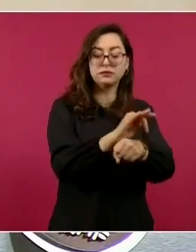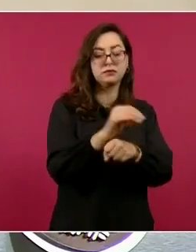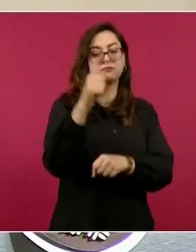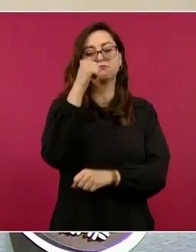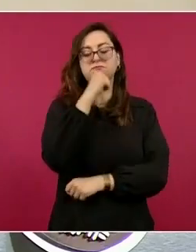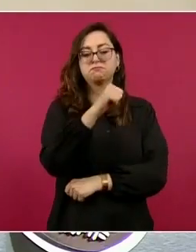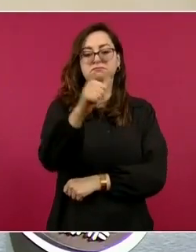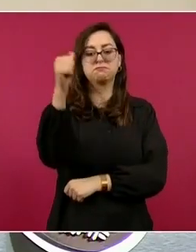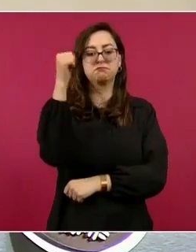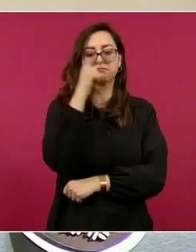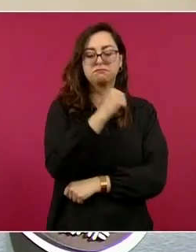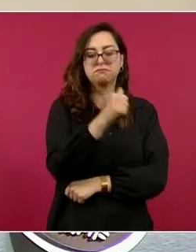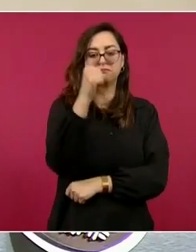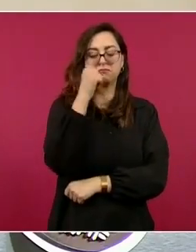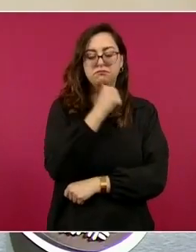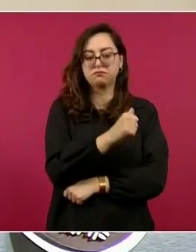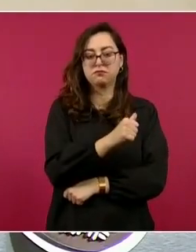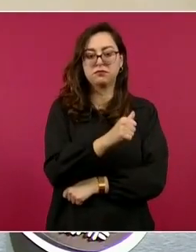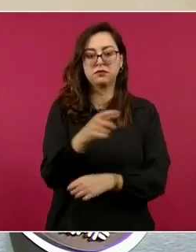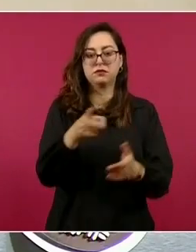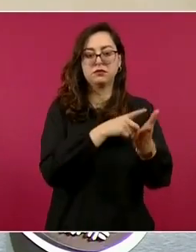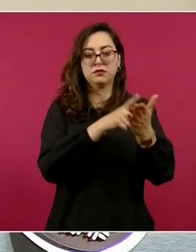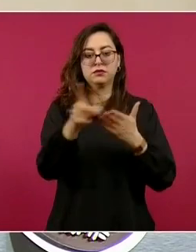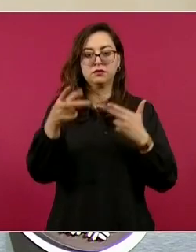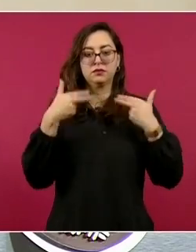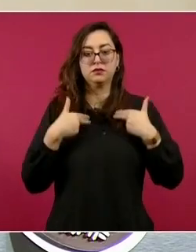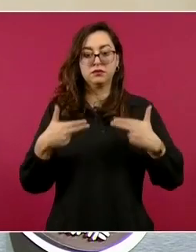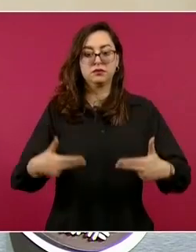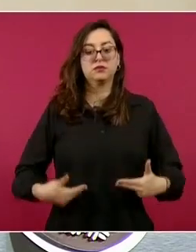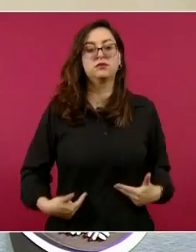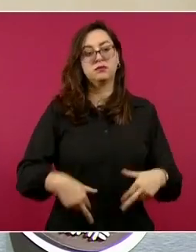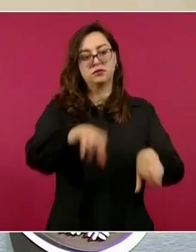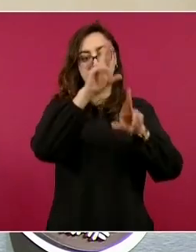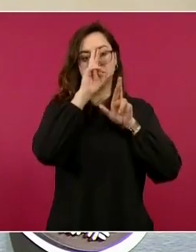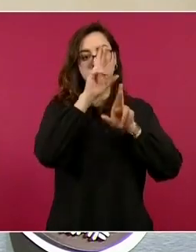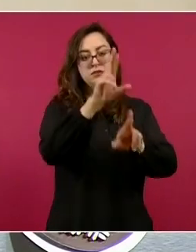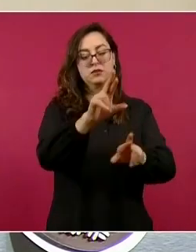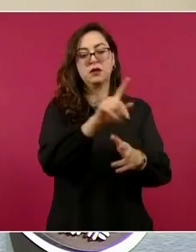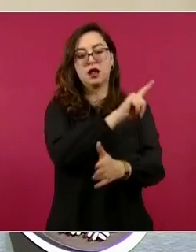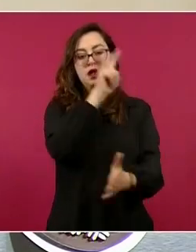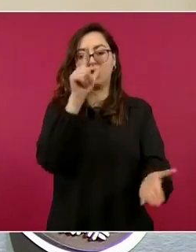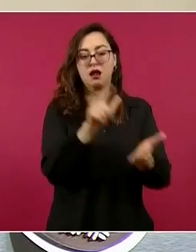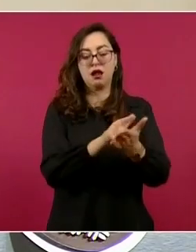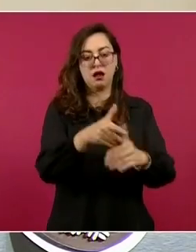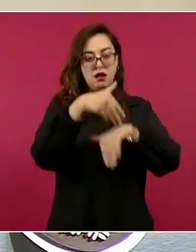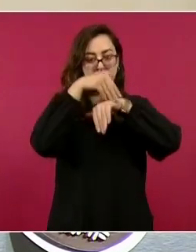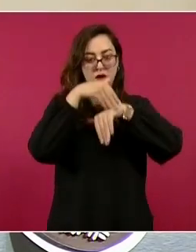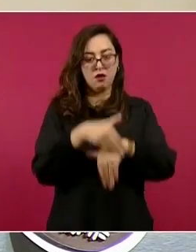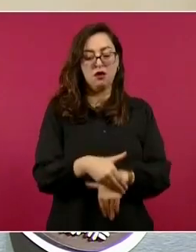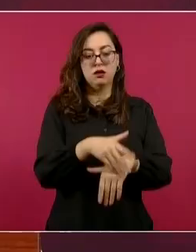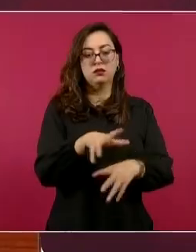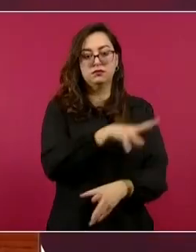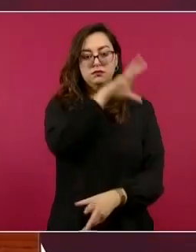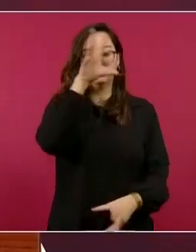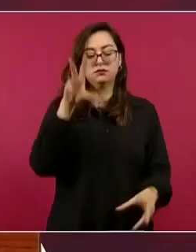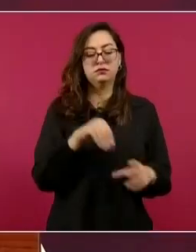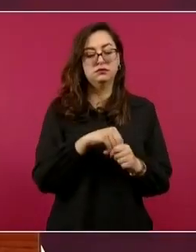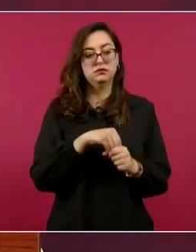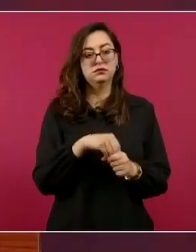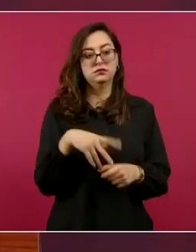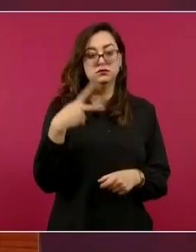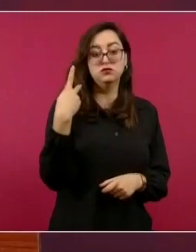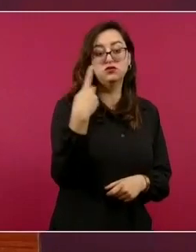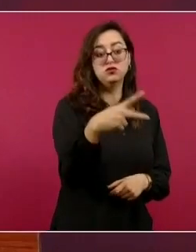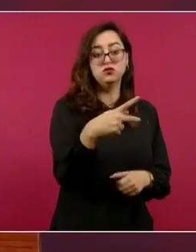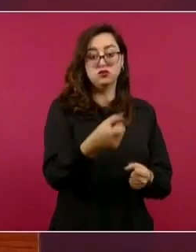con respeto y restricto a los derechos humanos y a la ley. Velar por su seguridad y la de sus